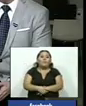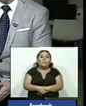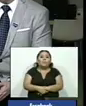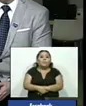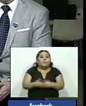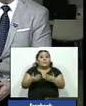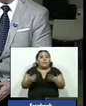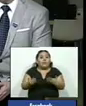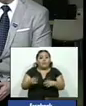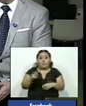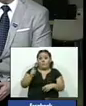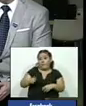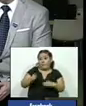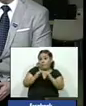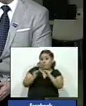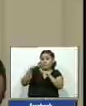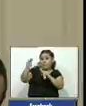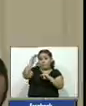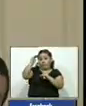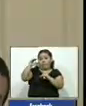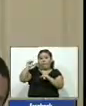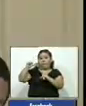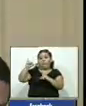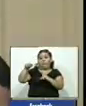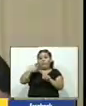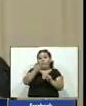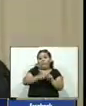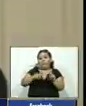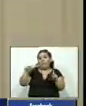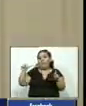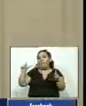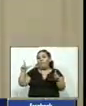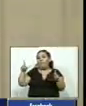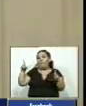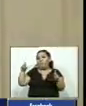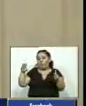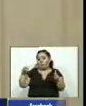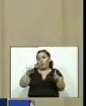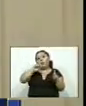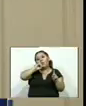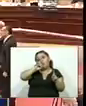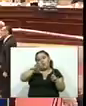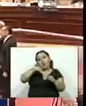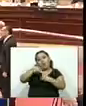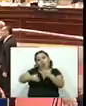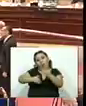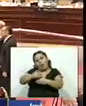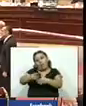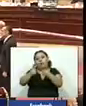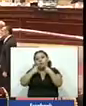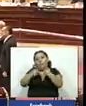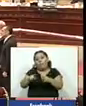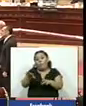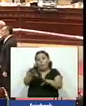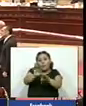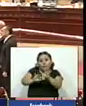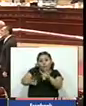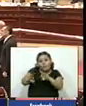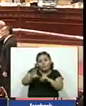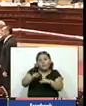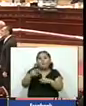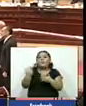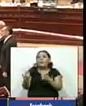y el magistrado de la sala de lo constitucional Aldo Cader habló sobre cómo avanza la demanda en contra de la elección de los magistrados